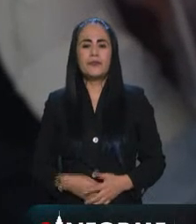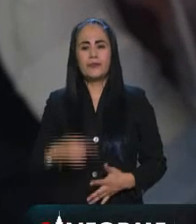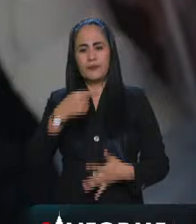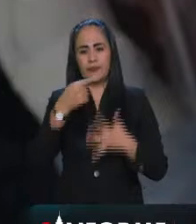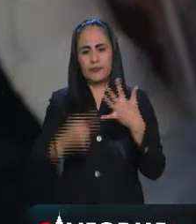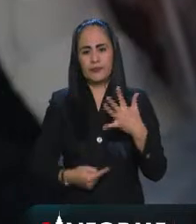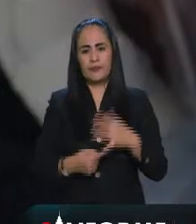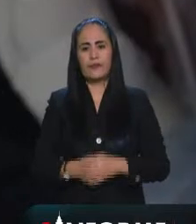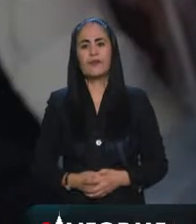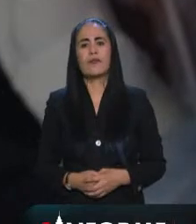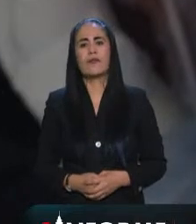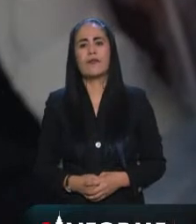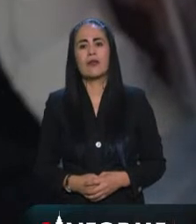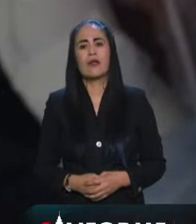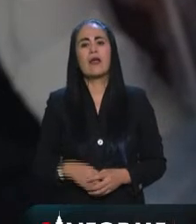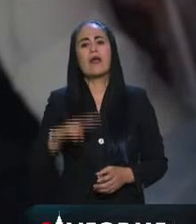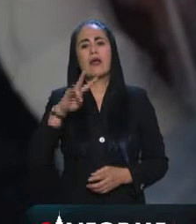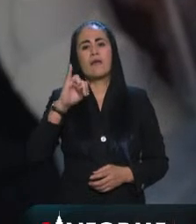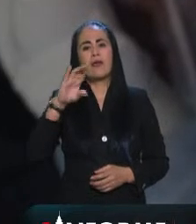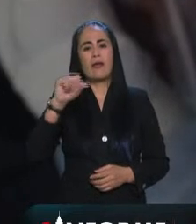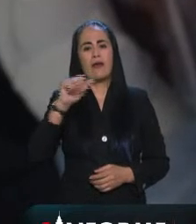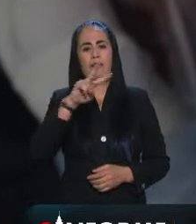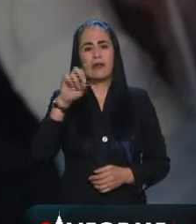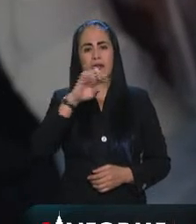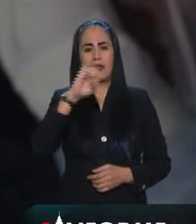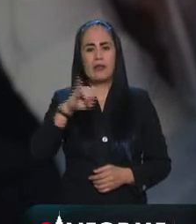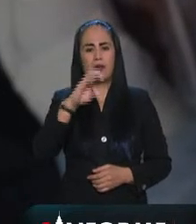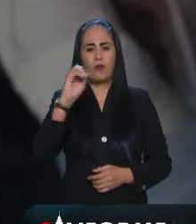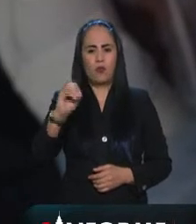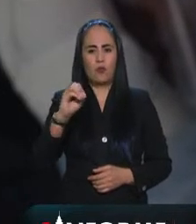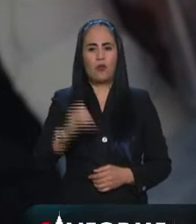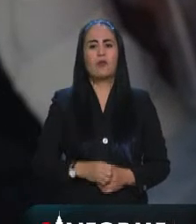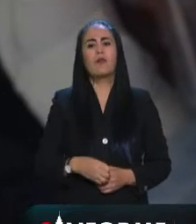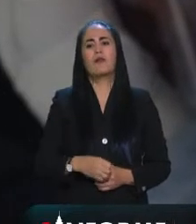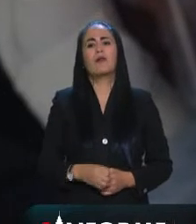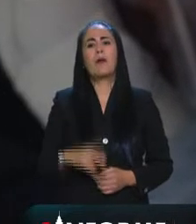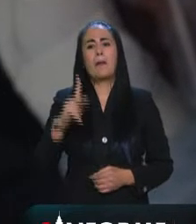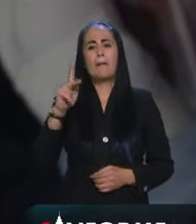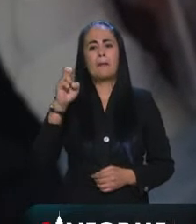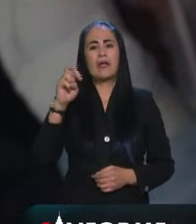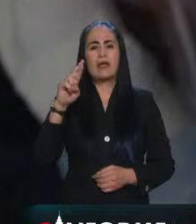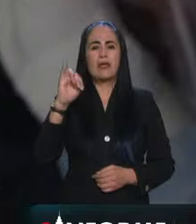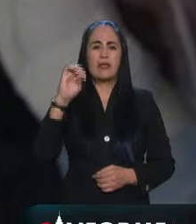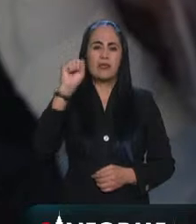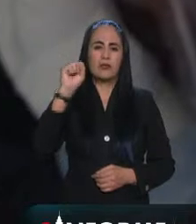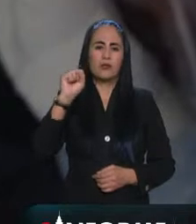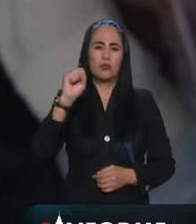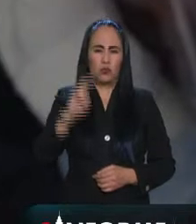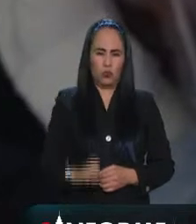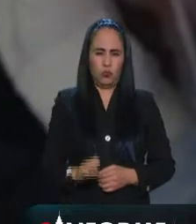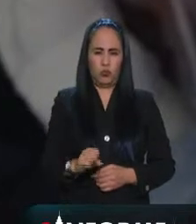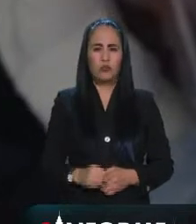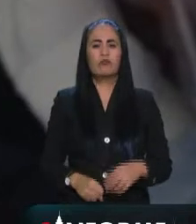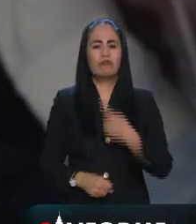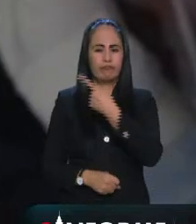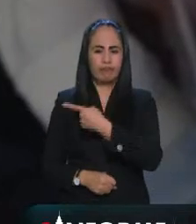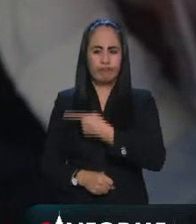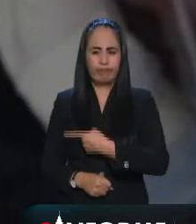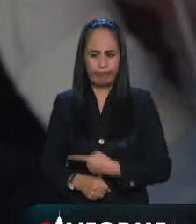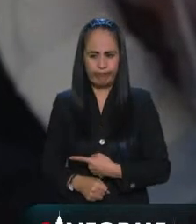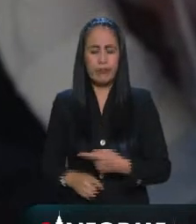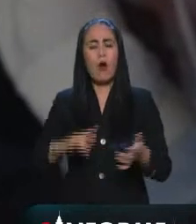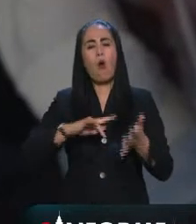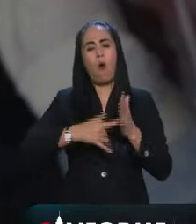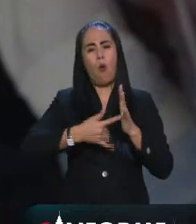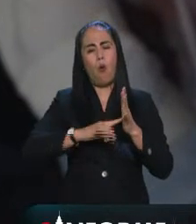Antenas, Parque Vía Vallejo, el Centro Comercial Perisur, Chedrago y Aragón, Forum Buenavista y los horarios